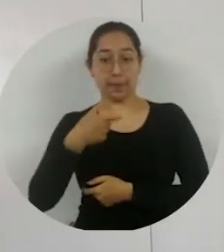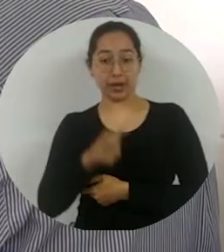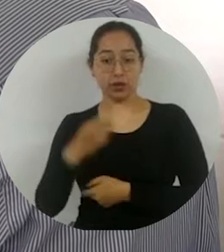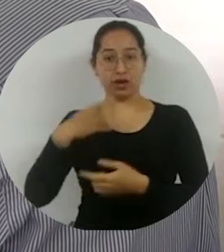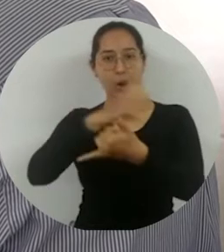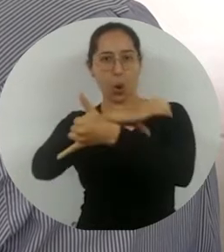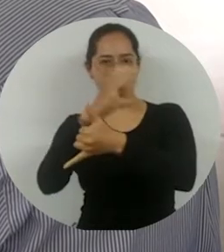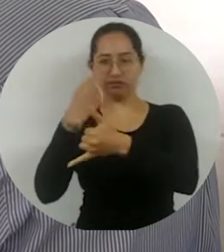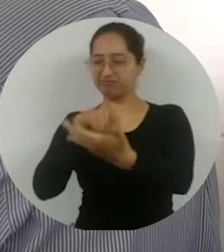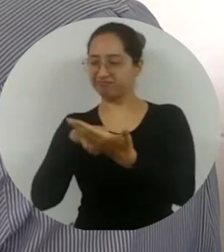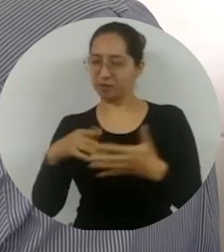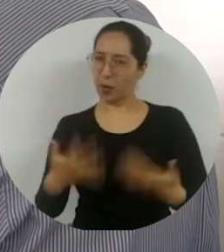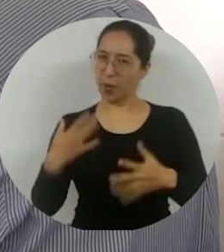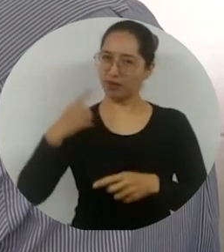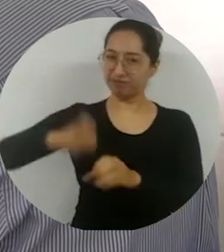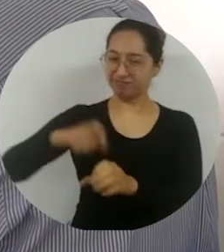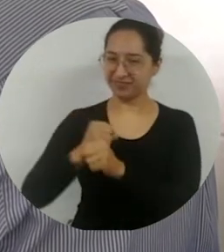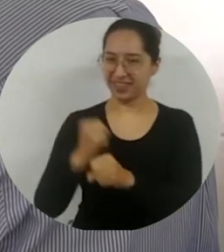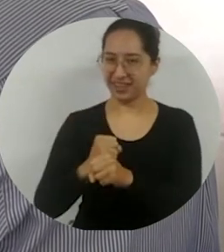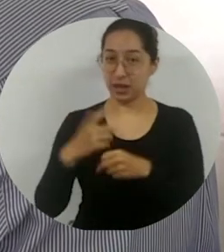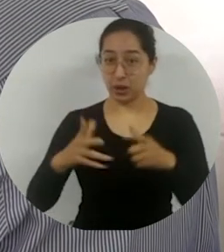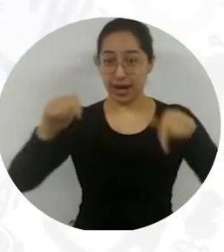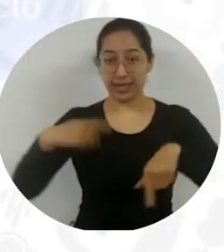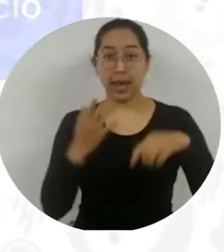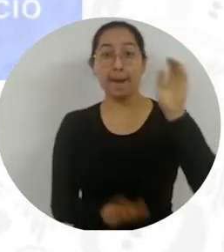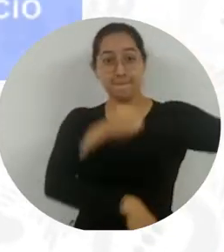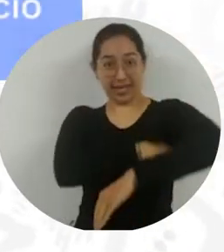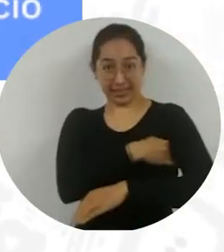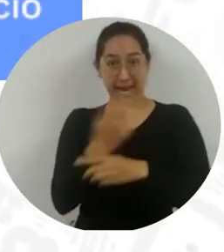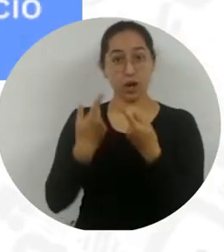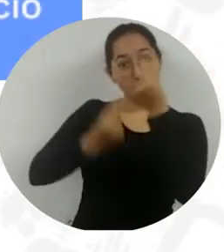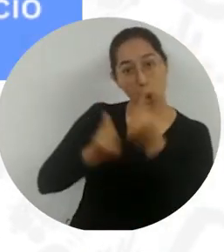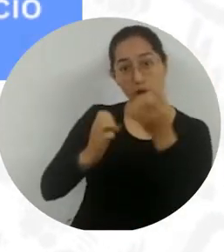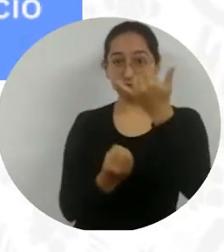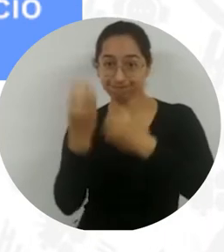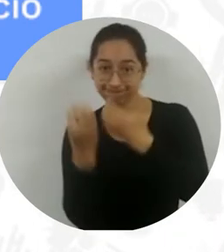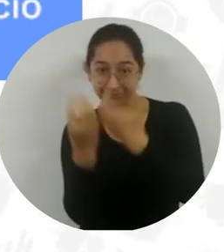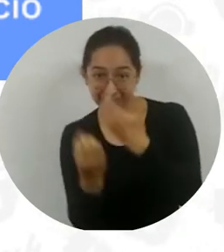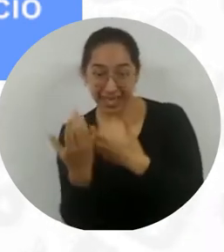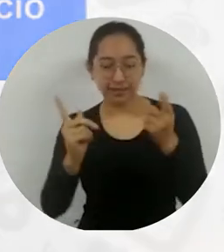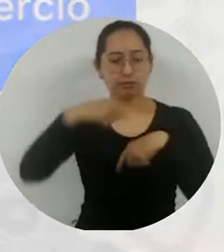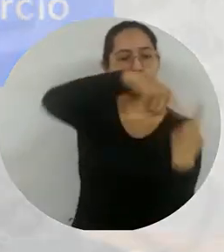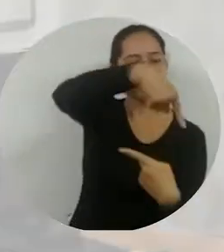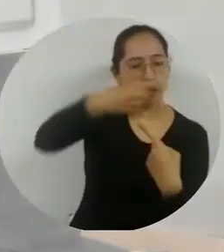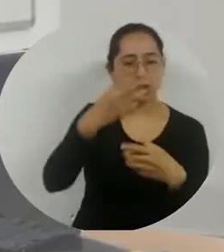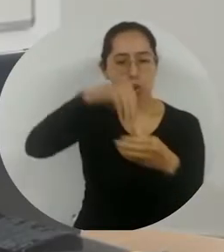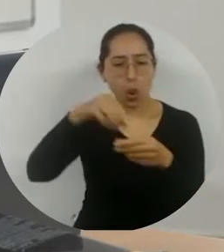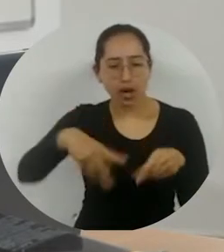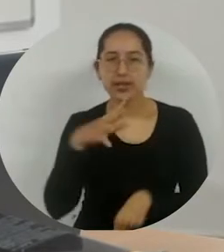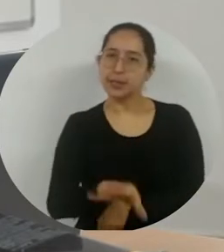En su nuevo cargo en una de las dependencias más importantes del Ministerio de Comercio, Industria y Turismo, el docente de